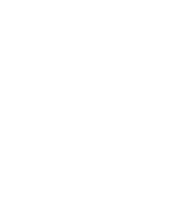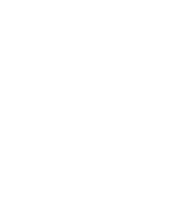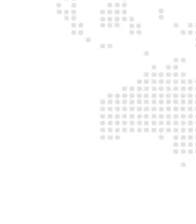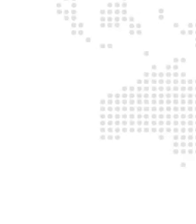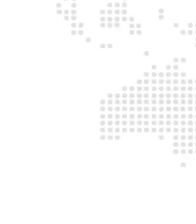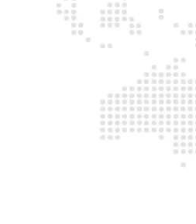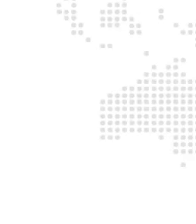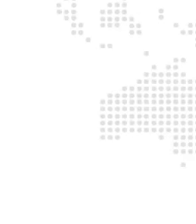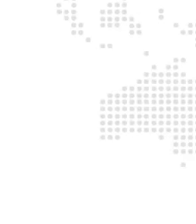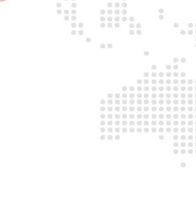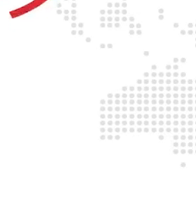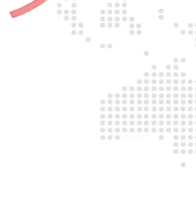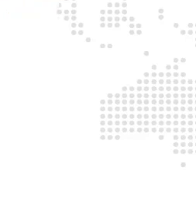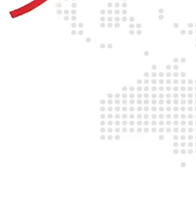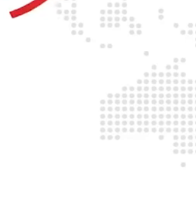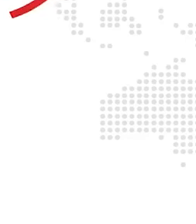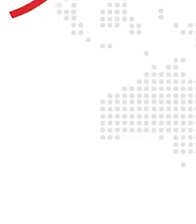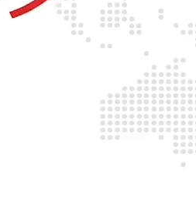convocatoria.